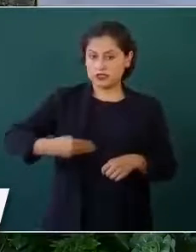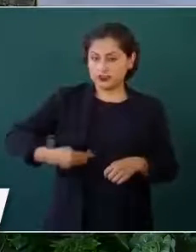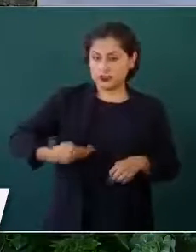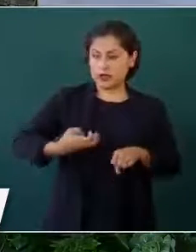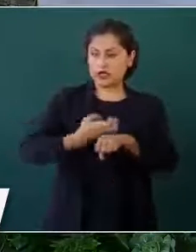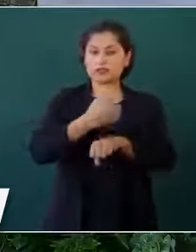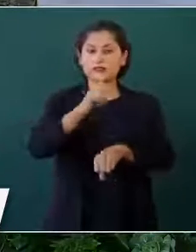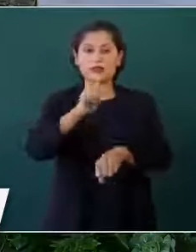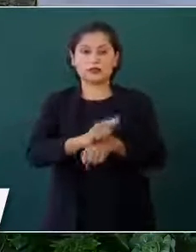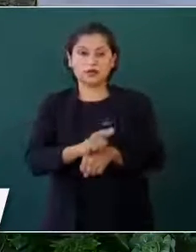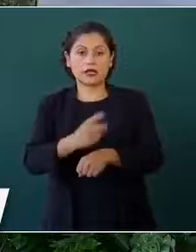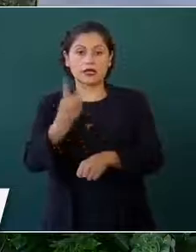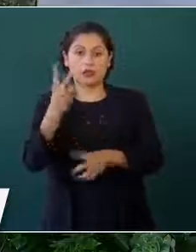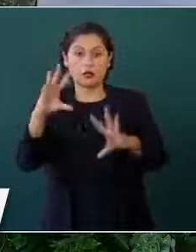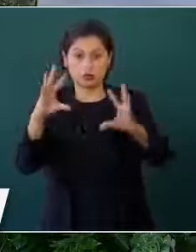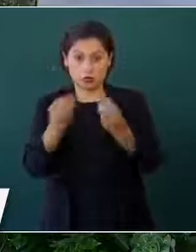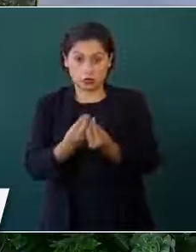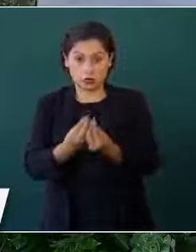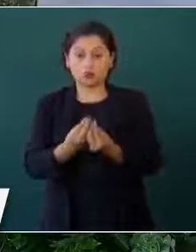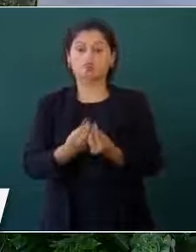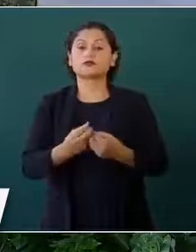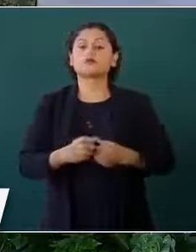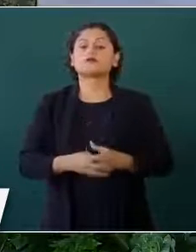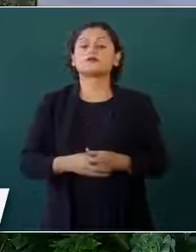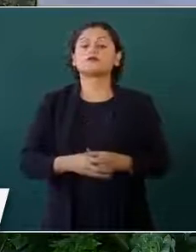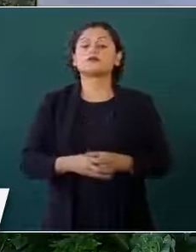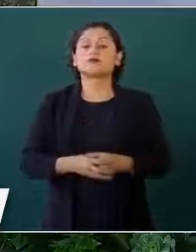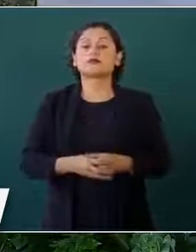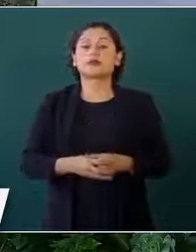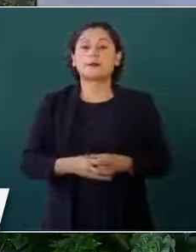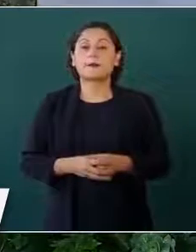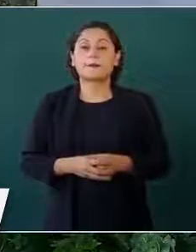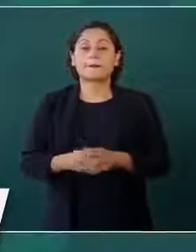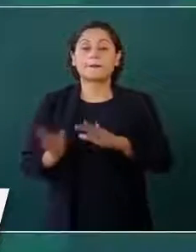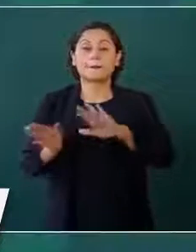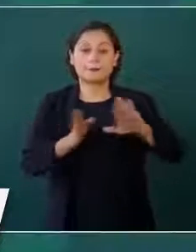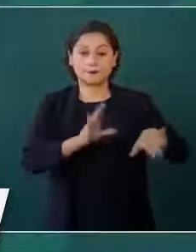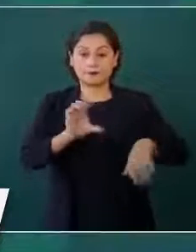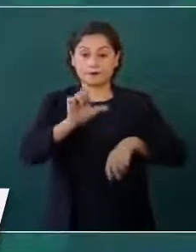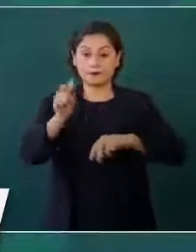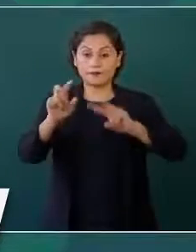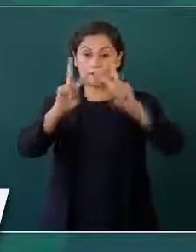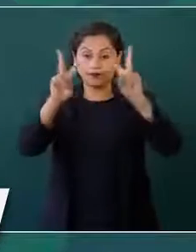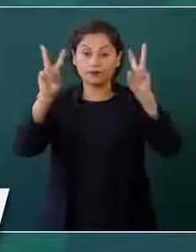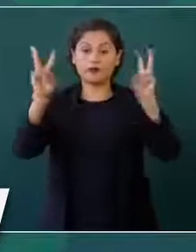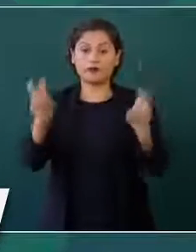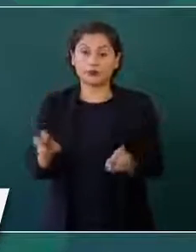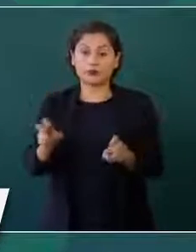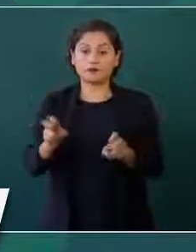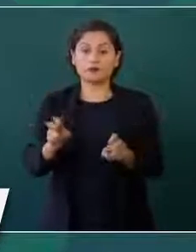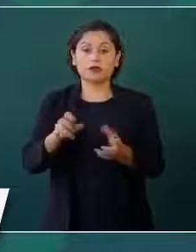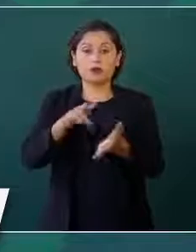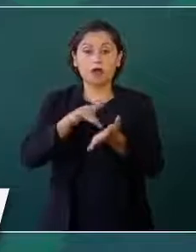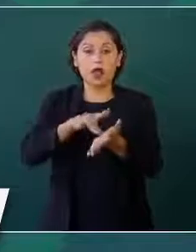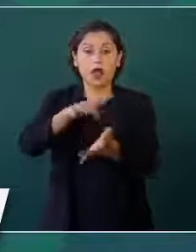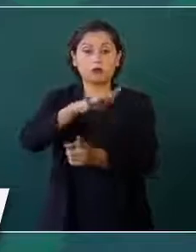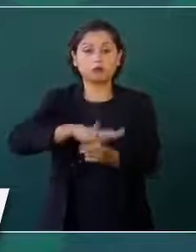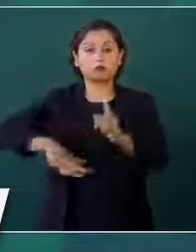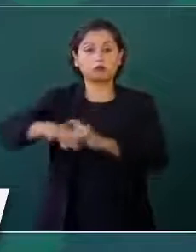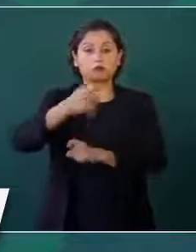300? Sí. El otro tema, mejoramiento socioeconómico y a lo